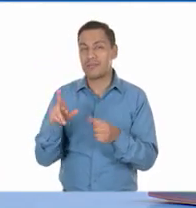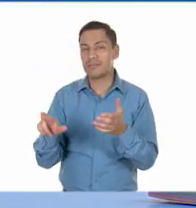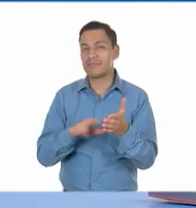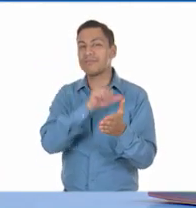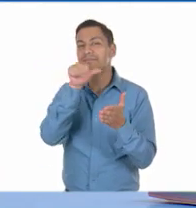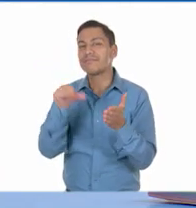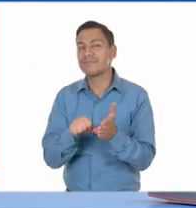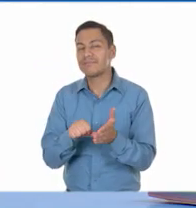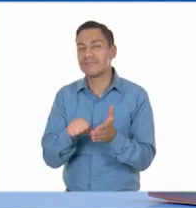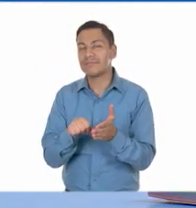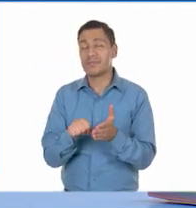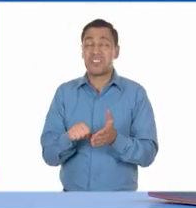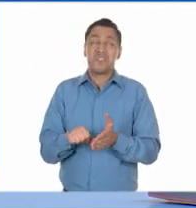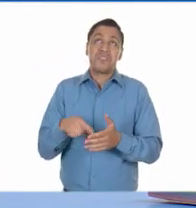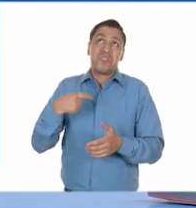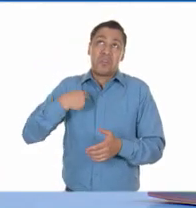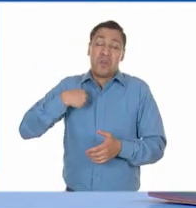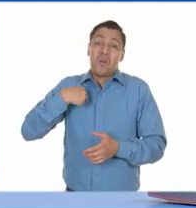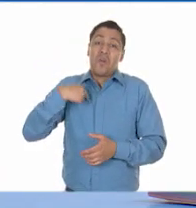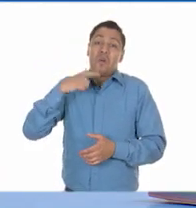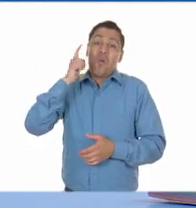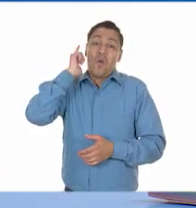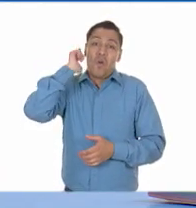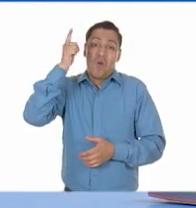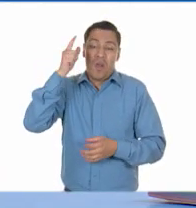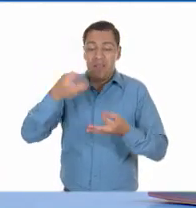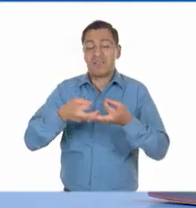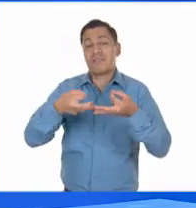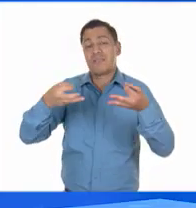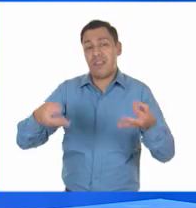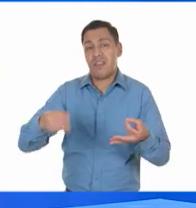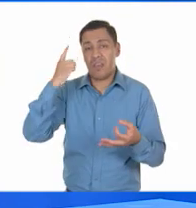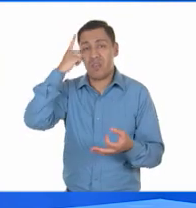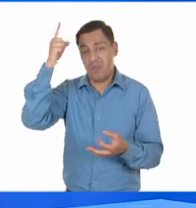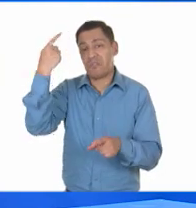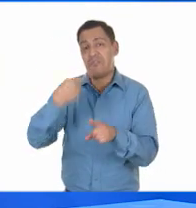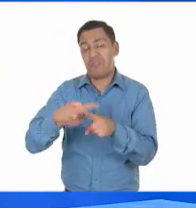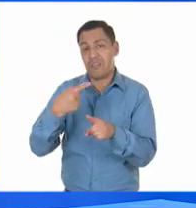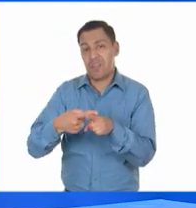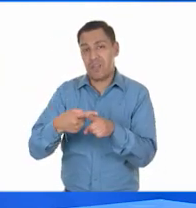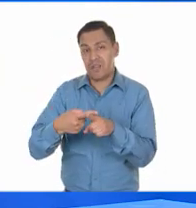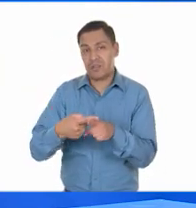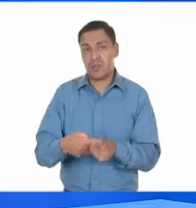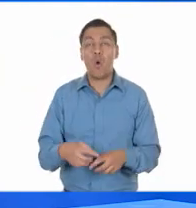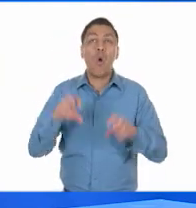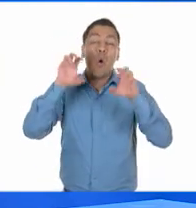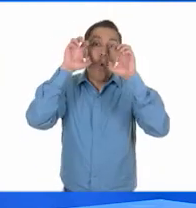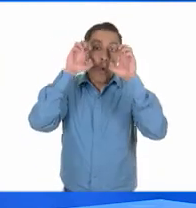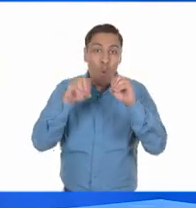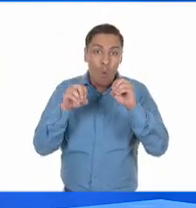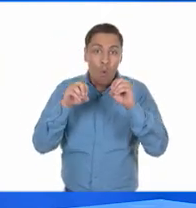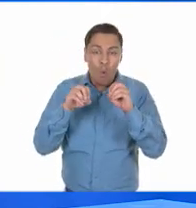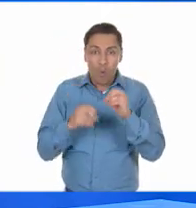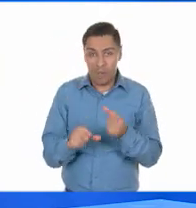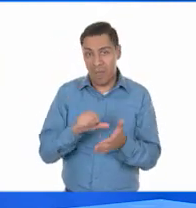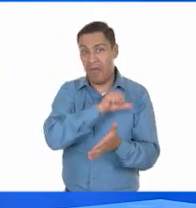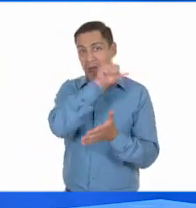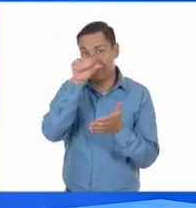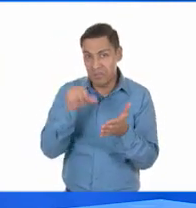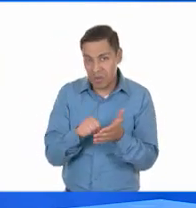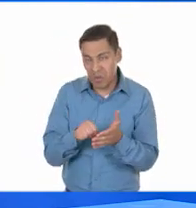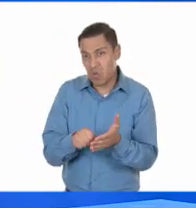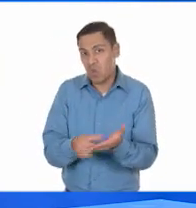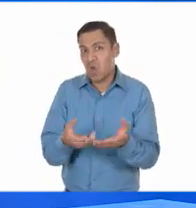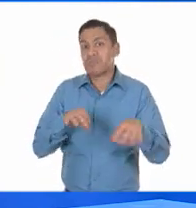Pues yo espero que exista uno sobre la propiedad de la Tierra. Y yo supongo que alguno debe de regular